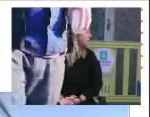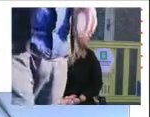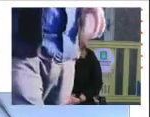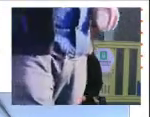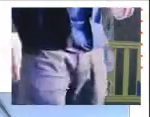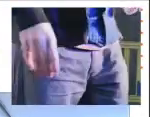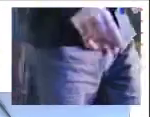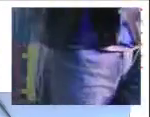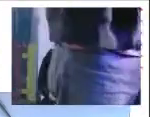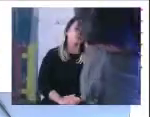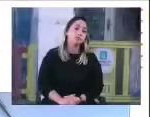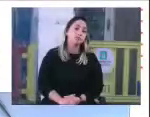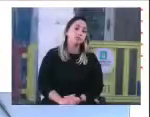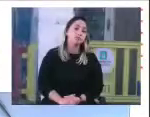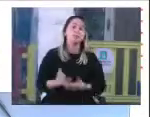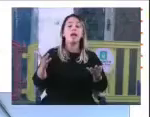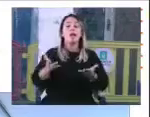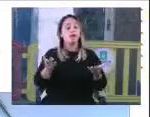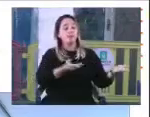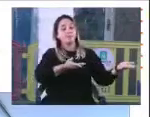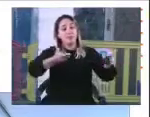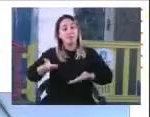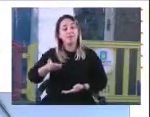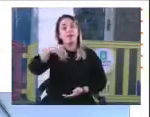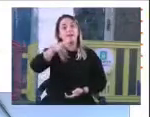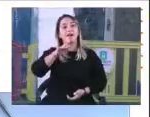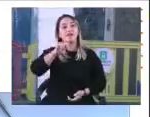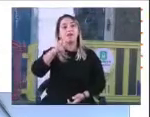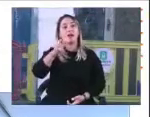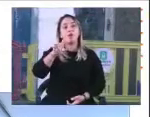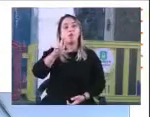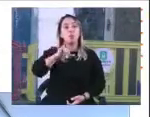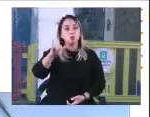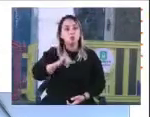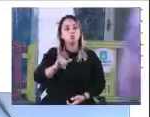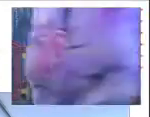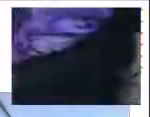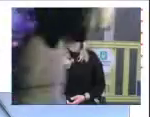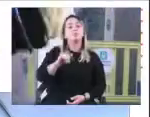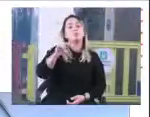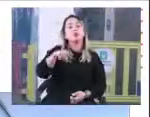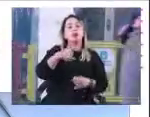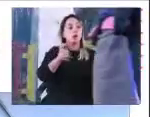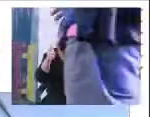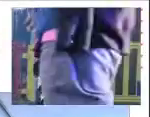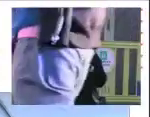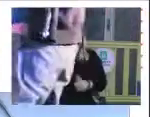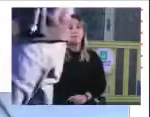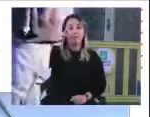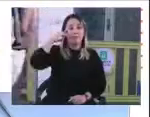a María Luz Osimani, de Expresas de Cabildo, Victoria Sequeira, del colectivo Memoria en Libertad, Elisa